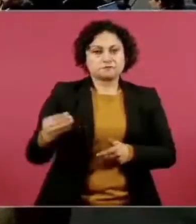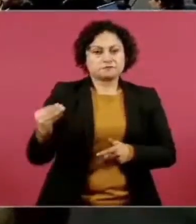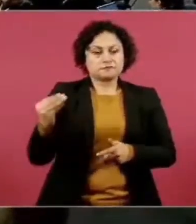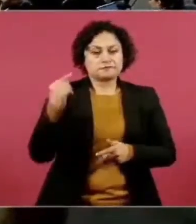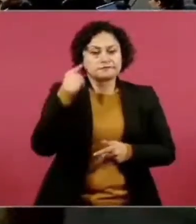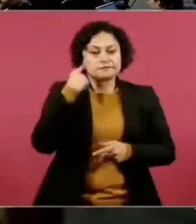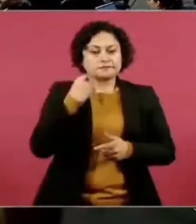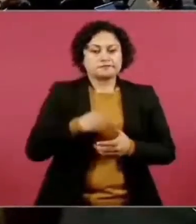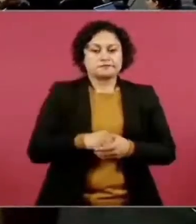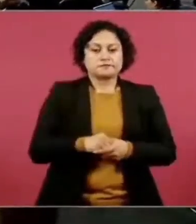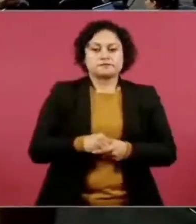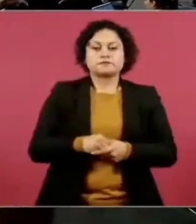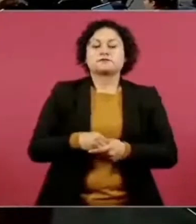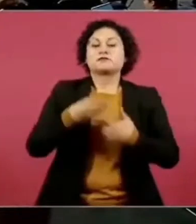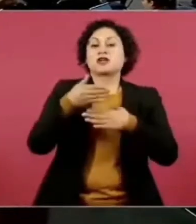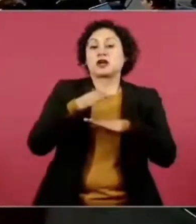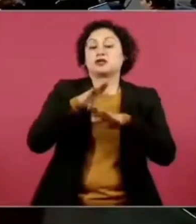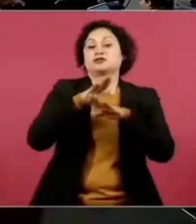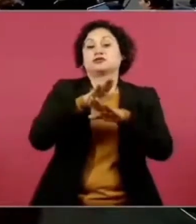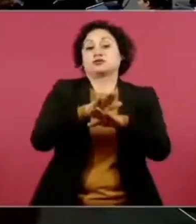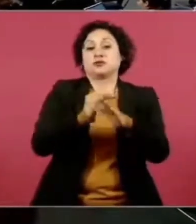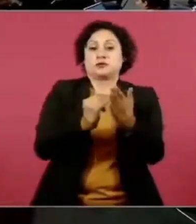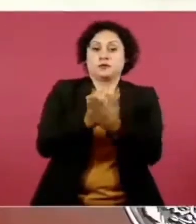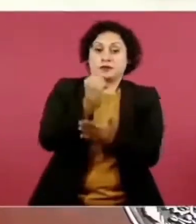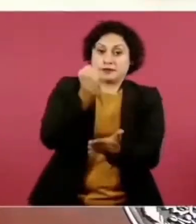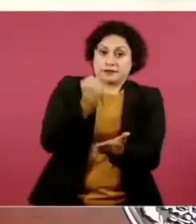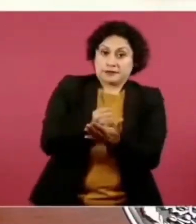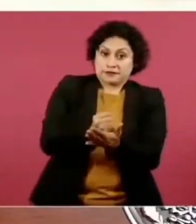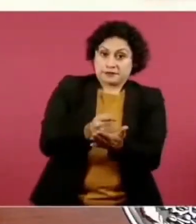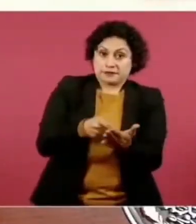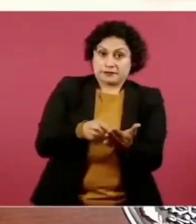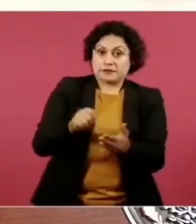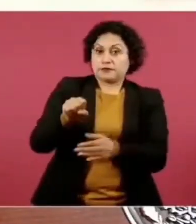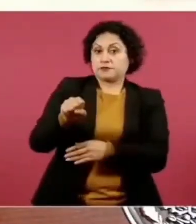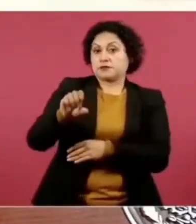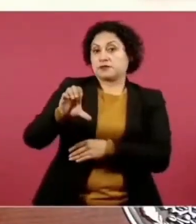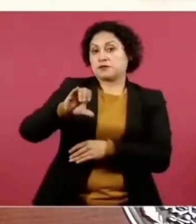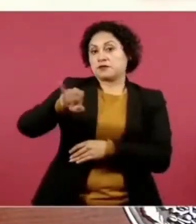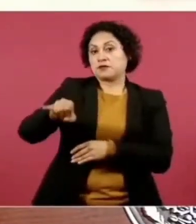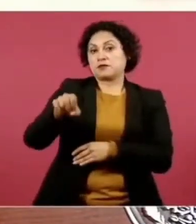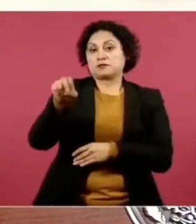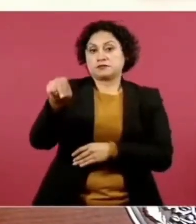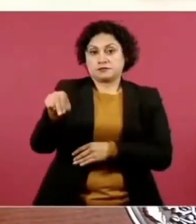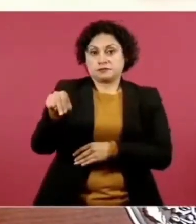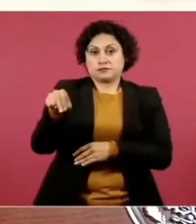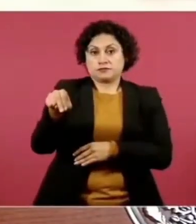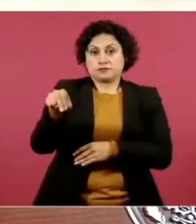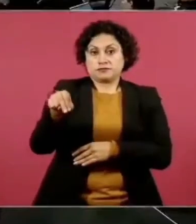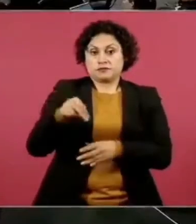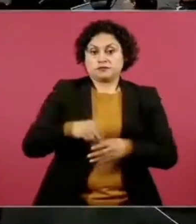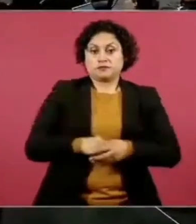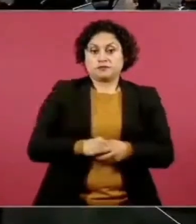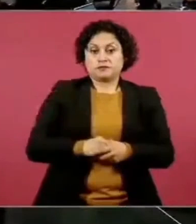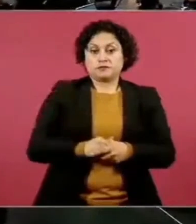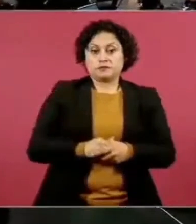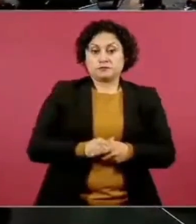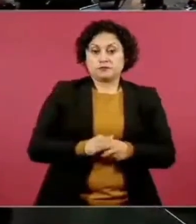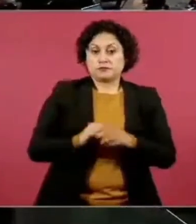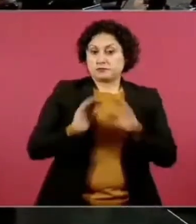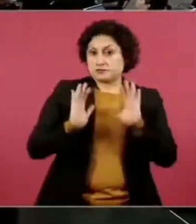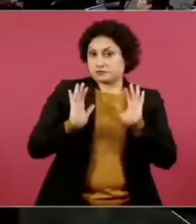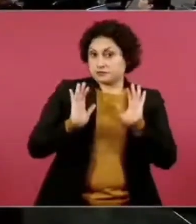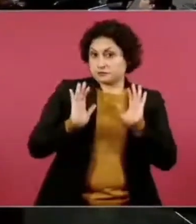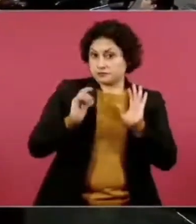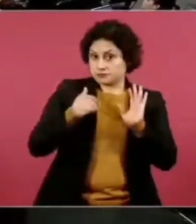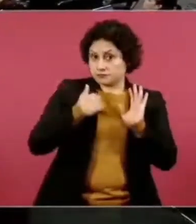Sobre la resolución de la Suprema Corte, o me equivoqué y no era